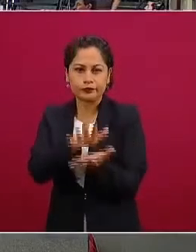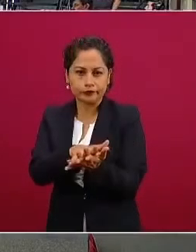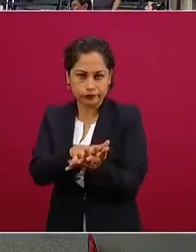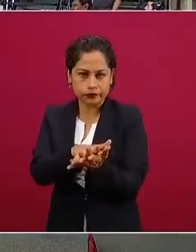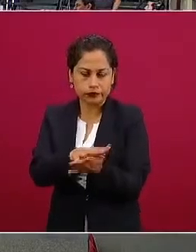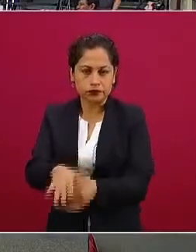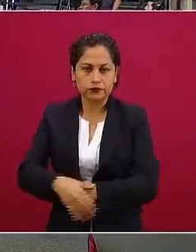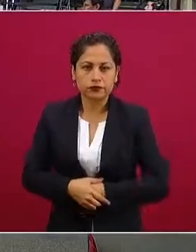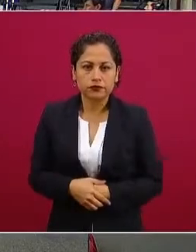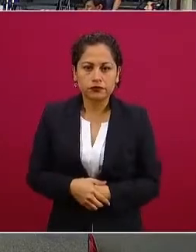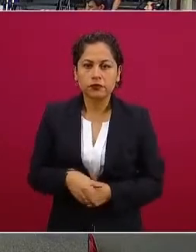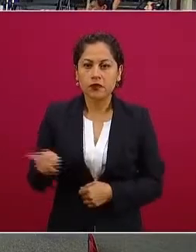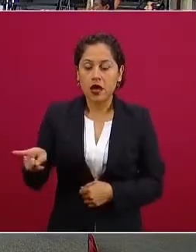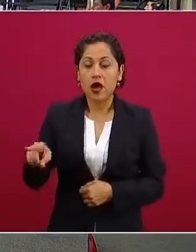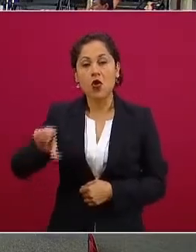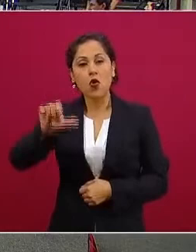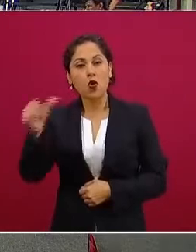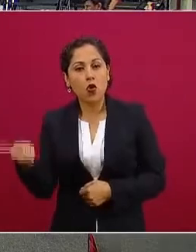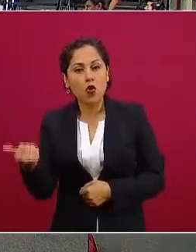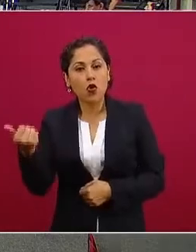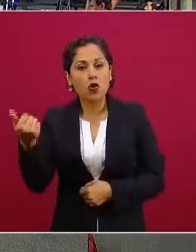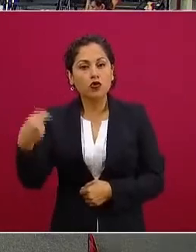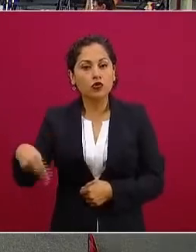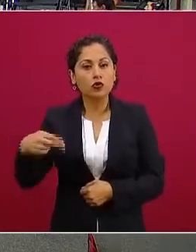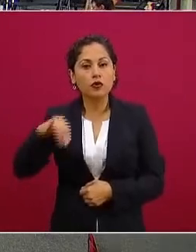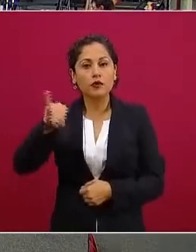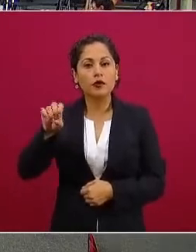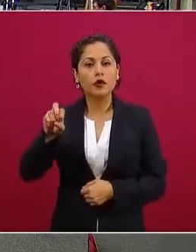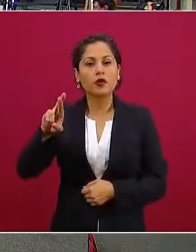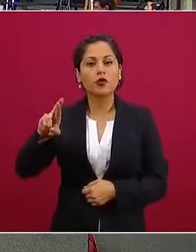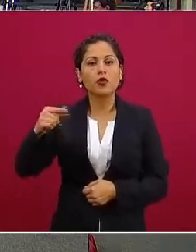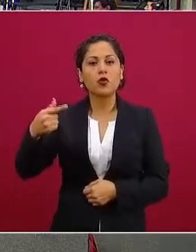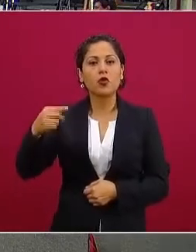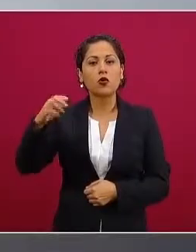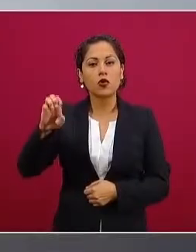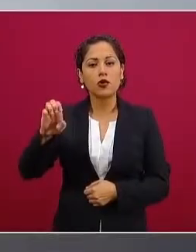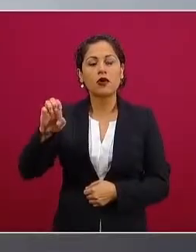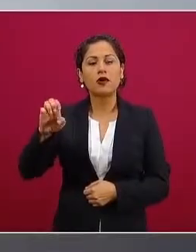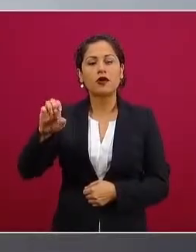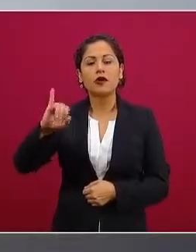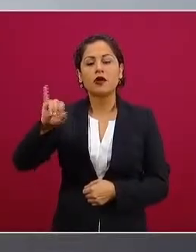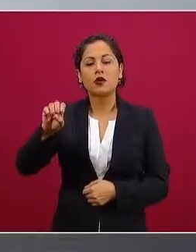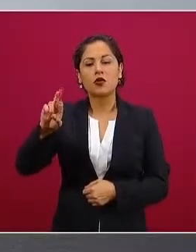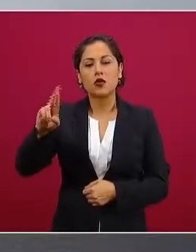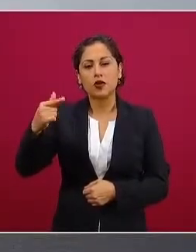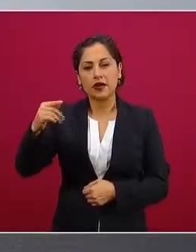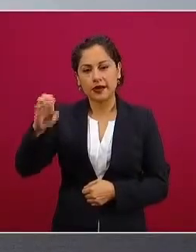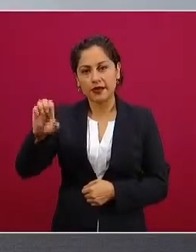Jorge Cepeda Patterson pero hasta ahí